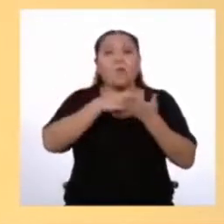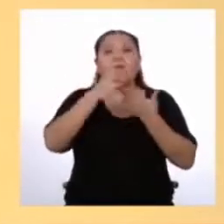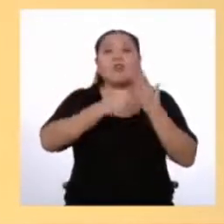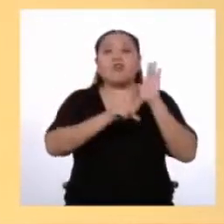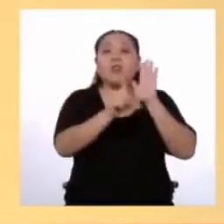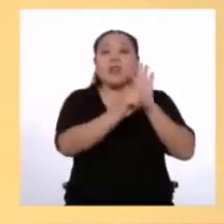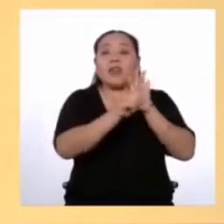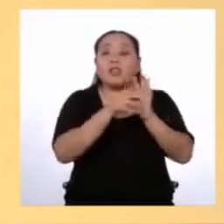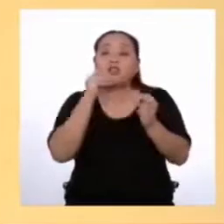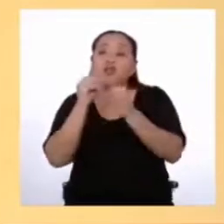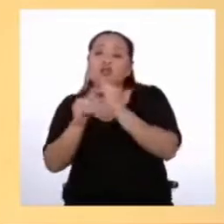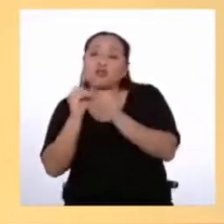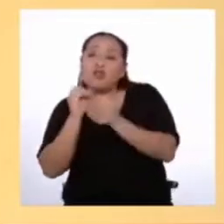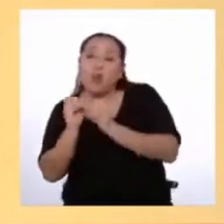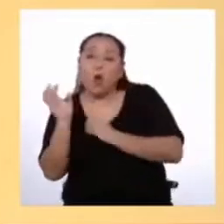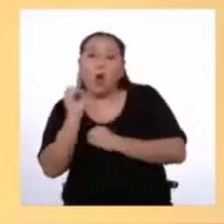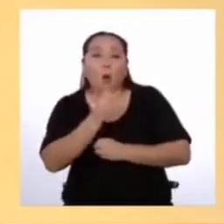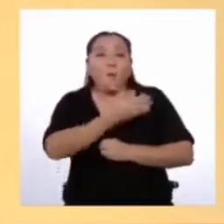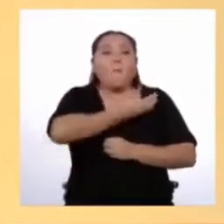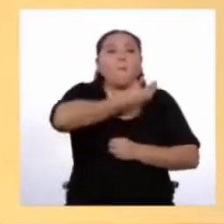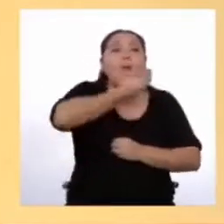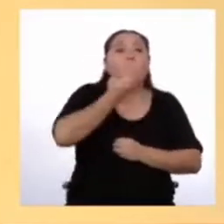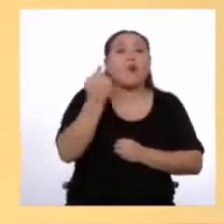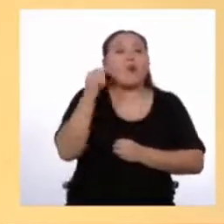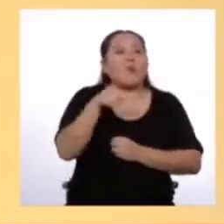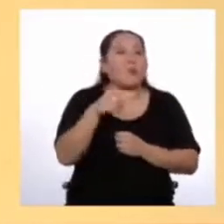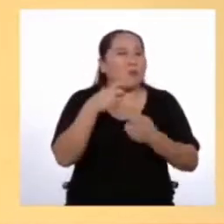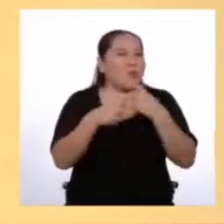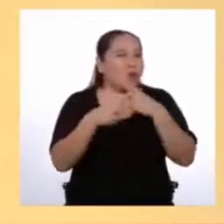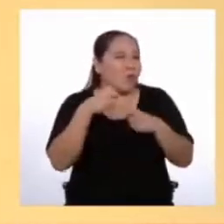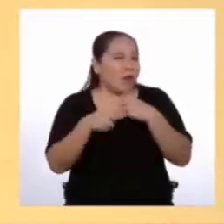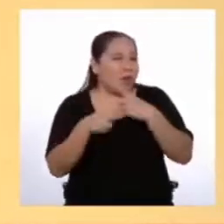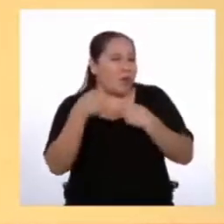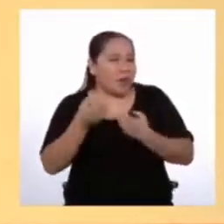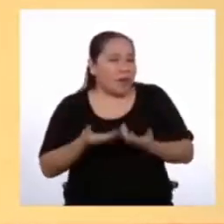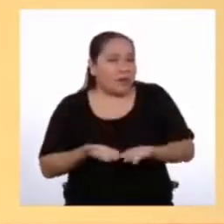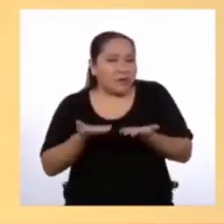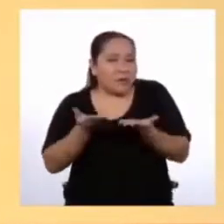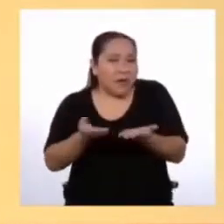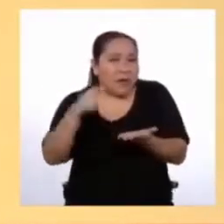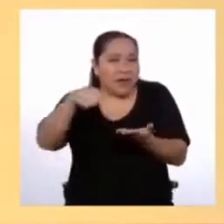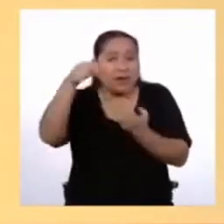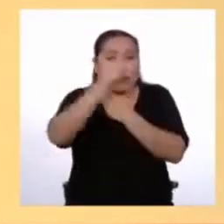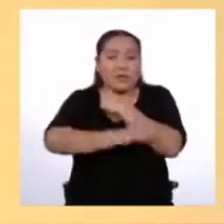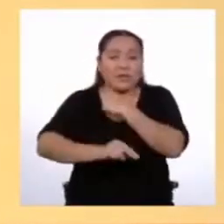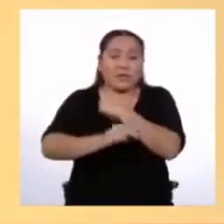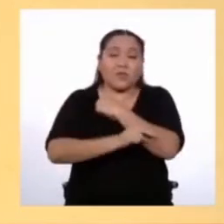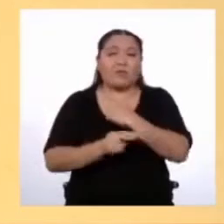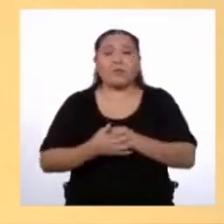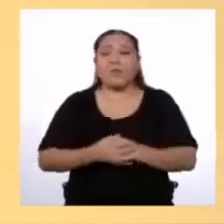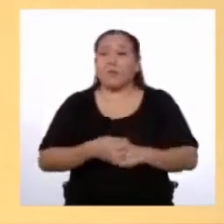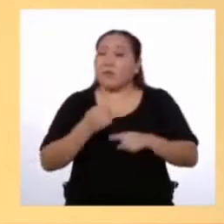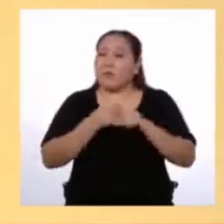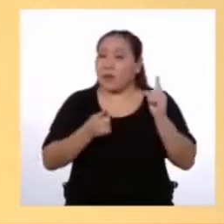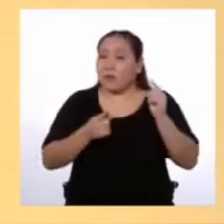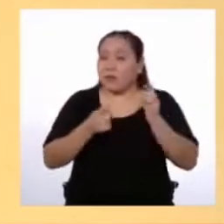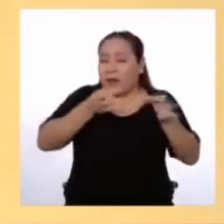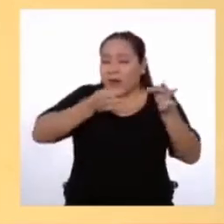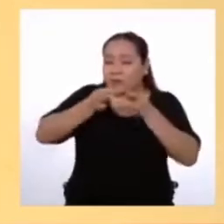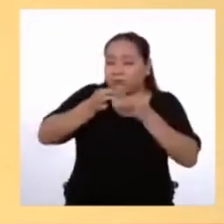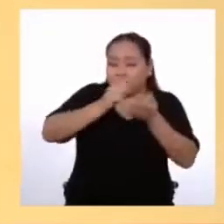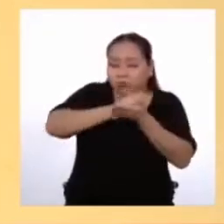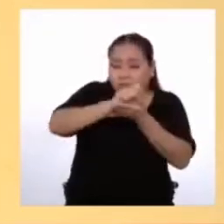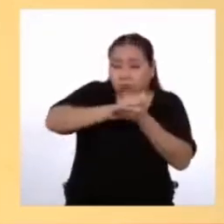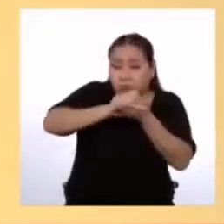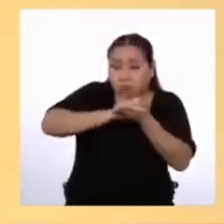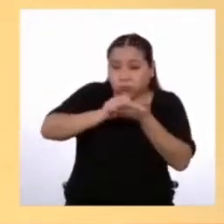resolver o mejorar una determinada situación o problema presentada en nuestra nación Pero para poder redactar un